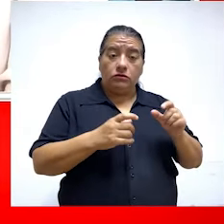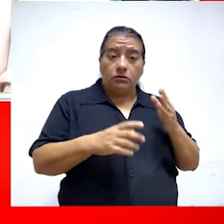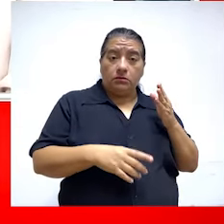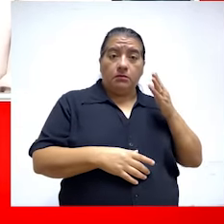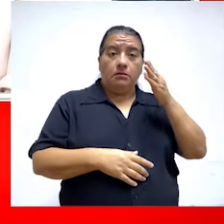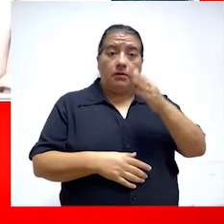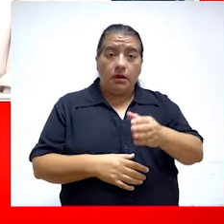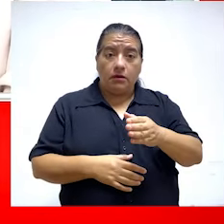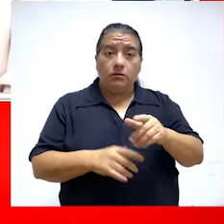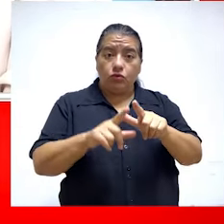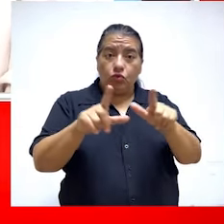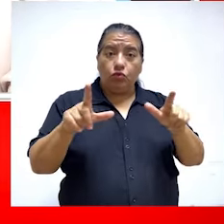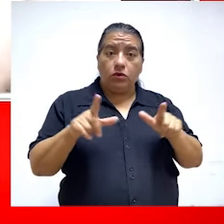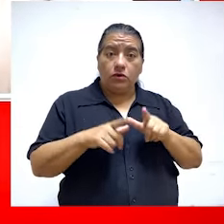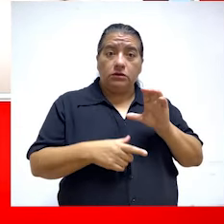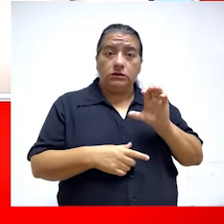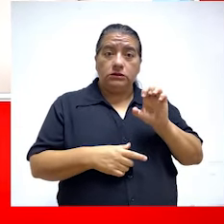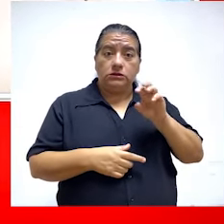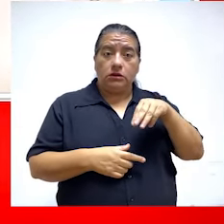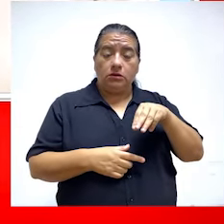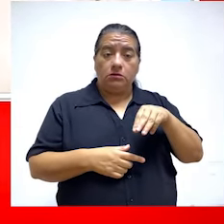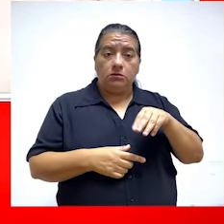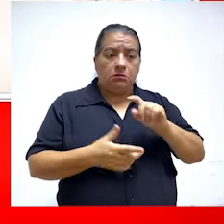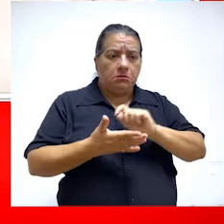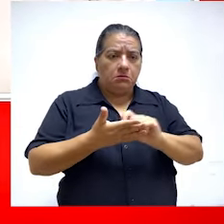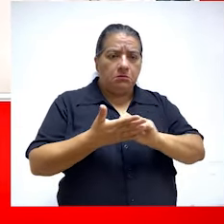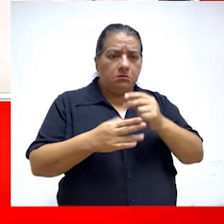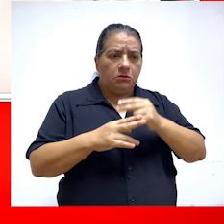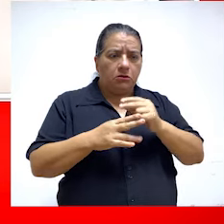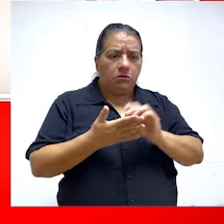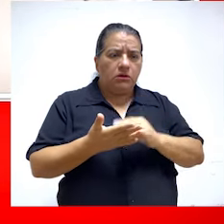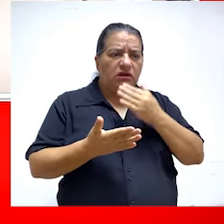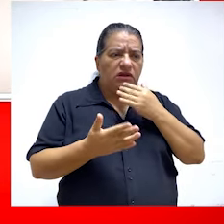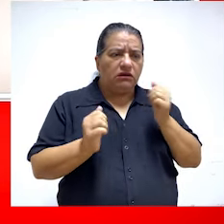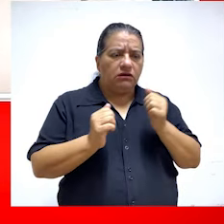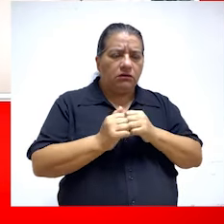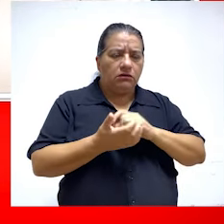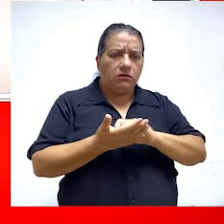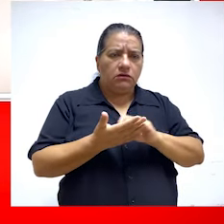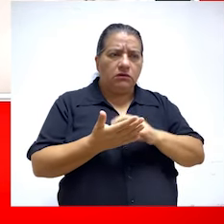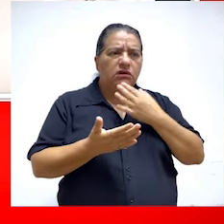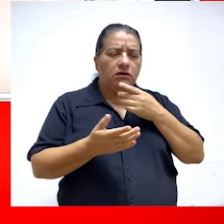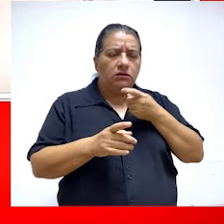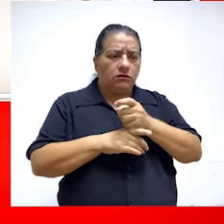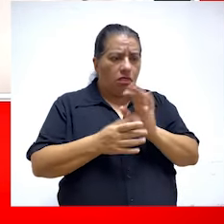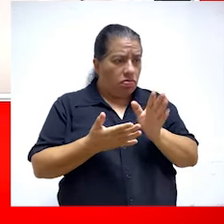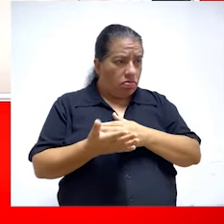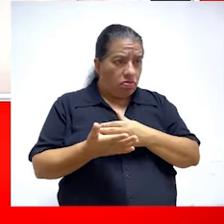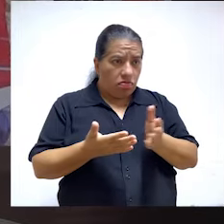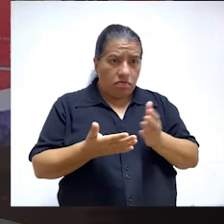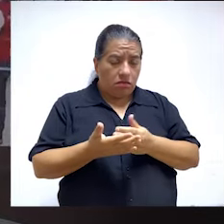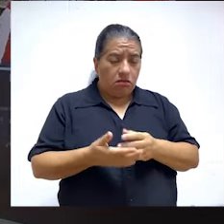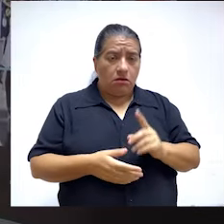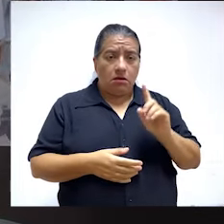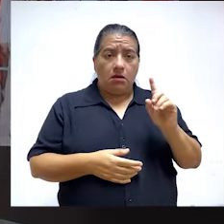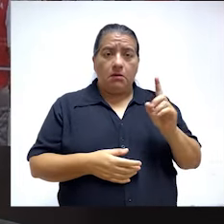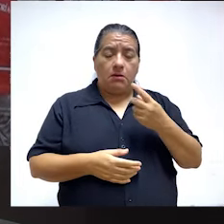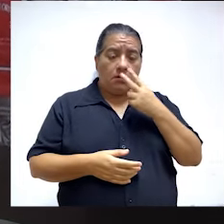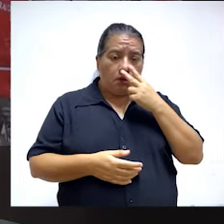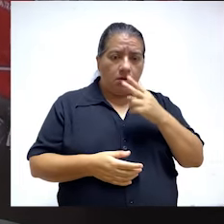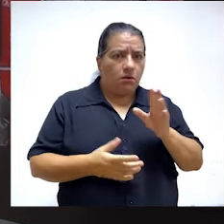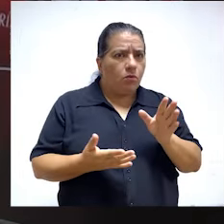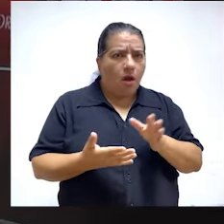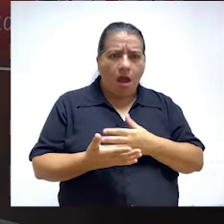acude a estos centros de emergencia, no le registran sus datos, su nombre, con quién vive, quién supuestamente le agredió. En la primera